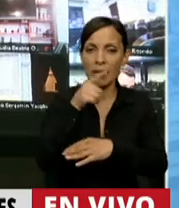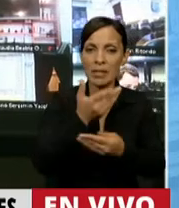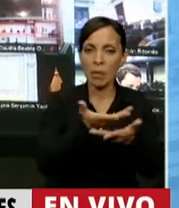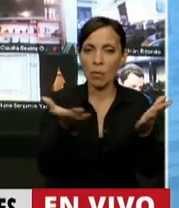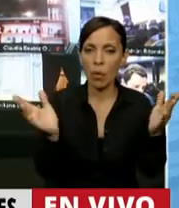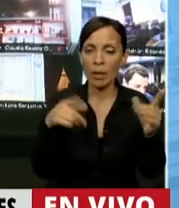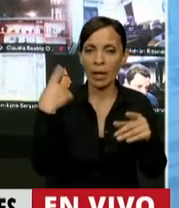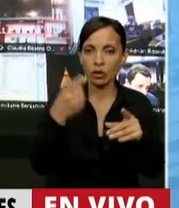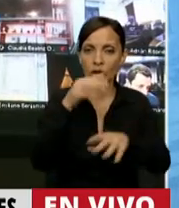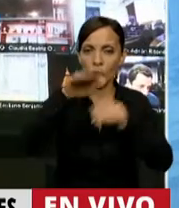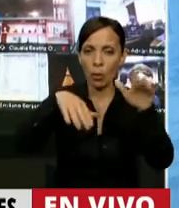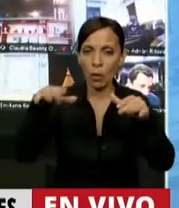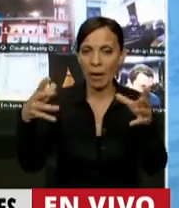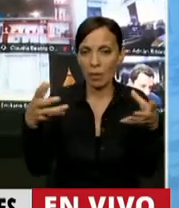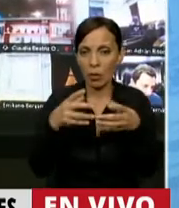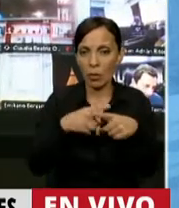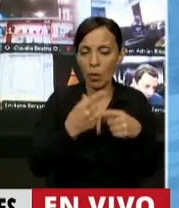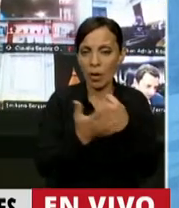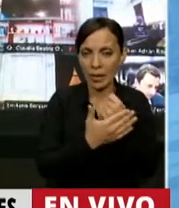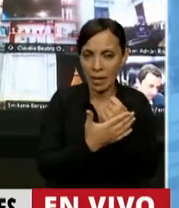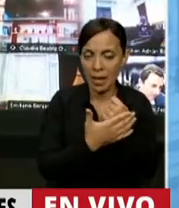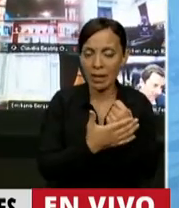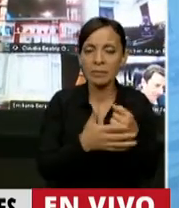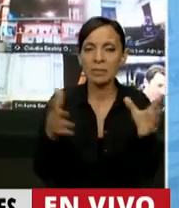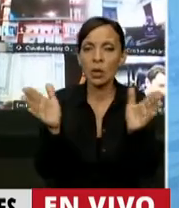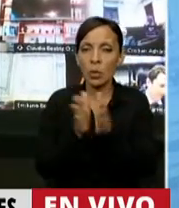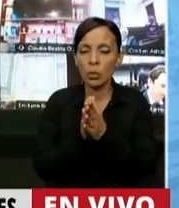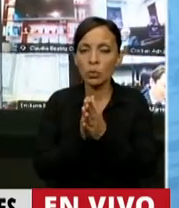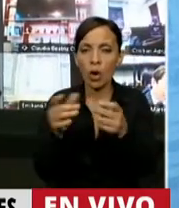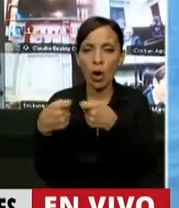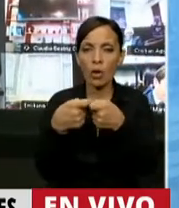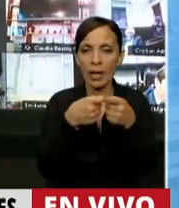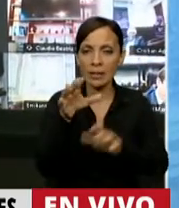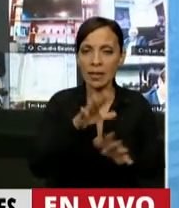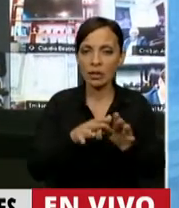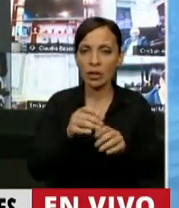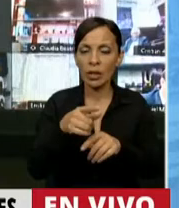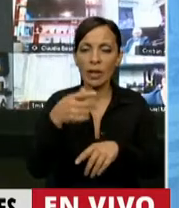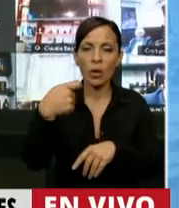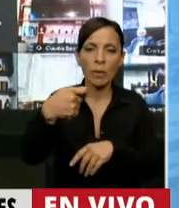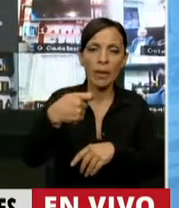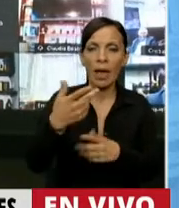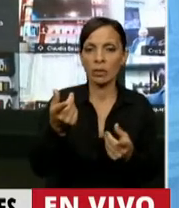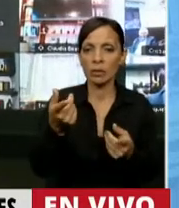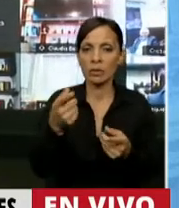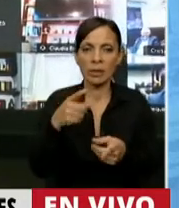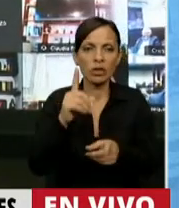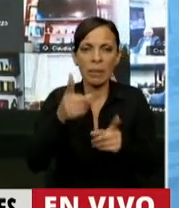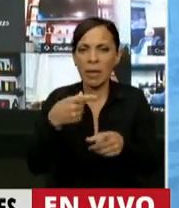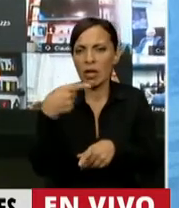desde las bancas del Frente de Izquierda con las organizaciones de jubiladas y jubilados que repudian este nuevo saqueo,